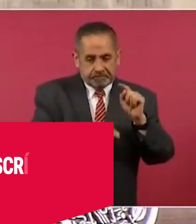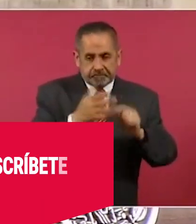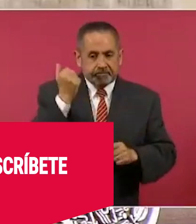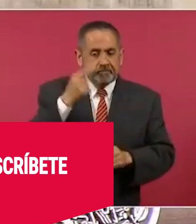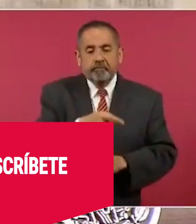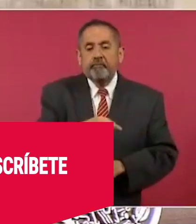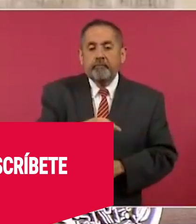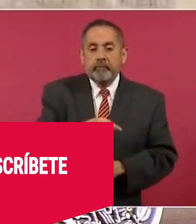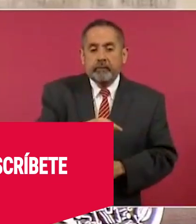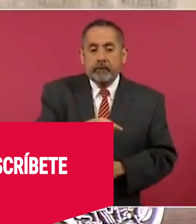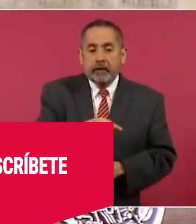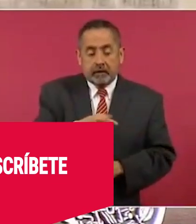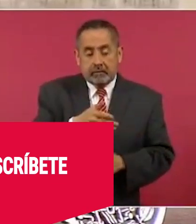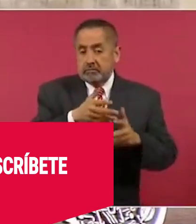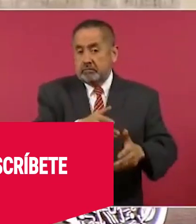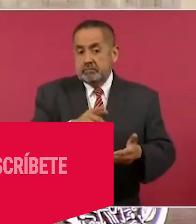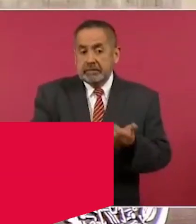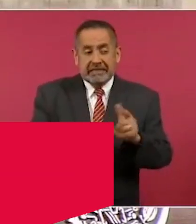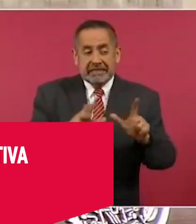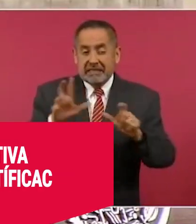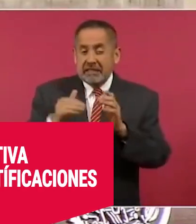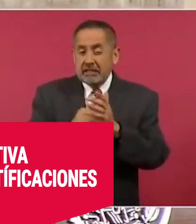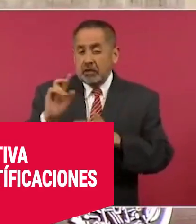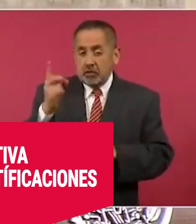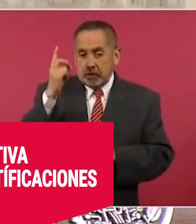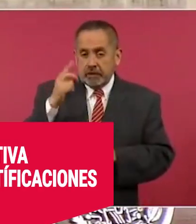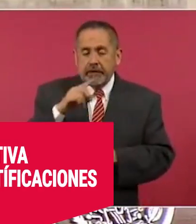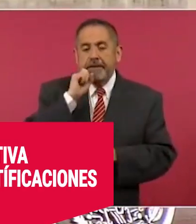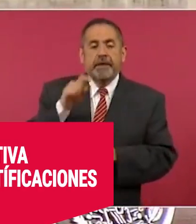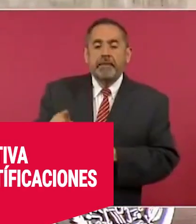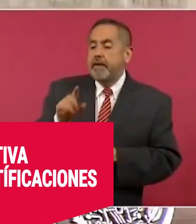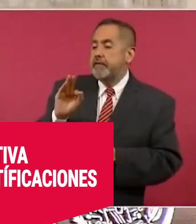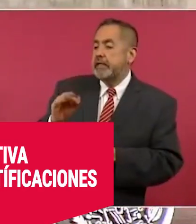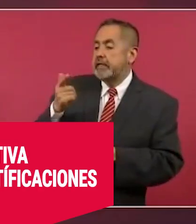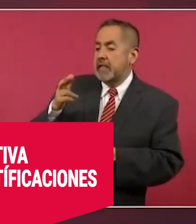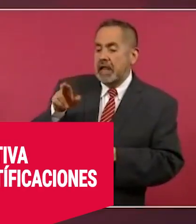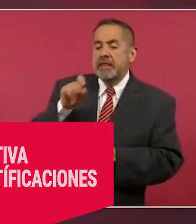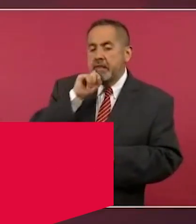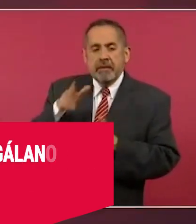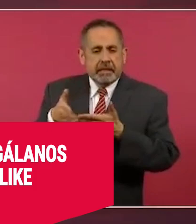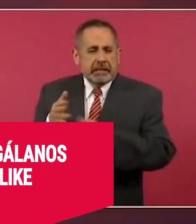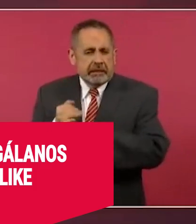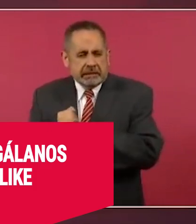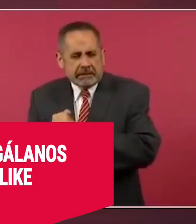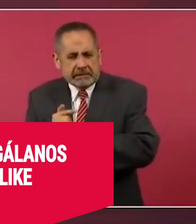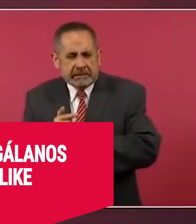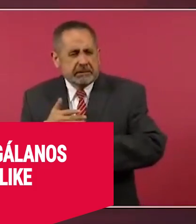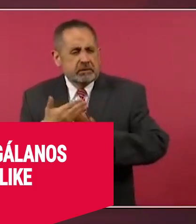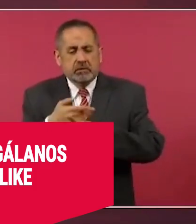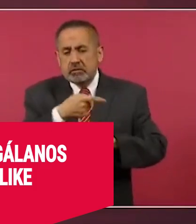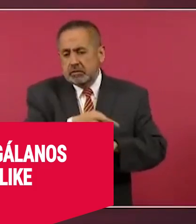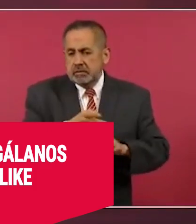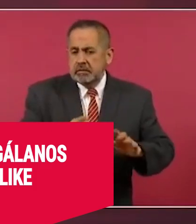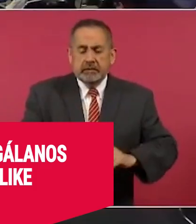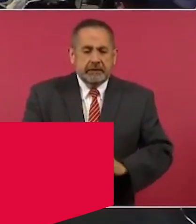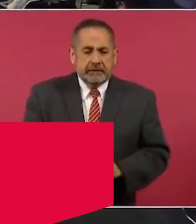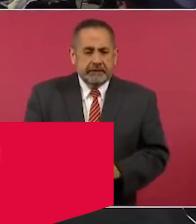Eso está ahí. Y también la Fiscalía tiene abiertas investigaciones. Sin embargo,